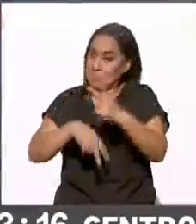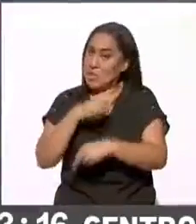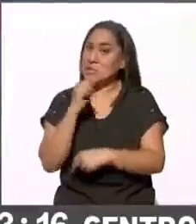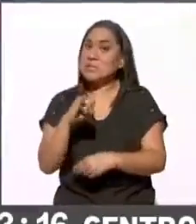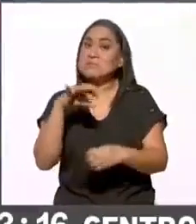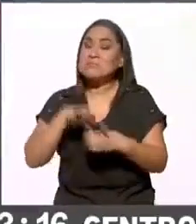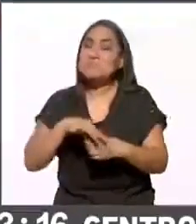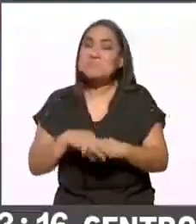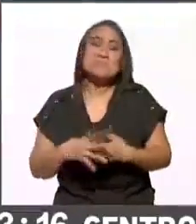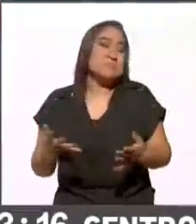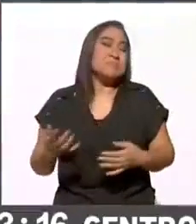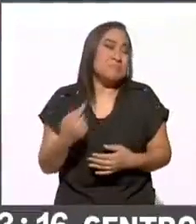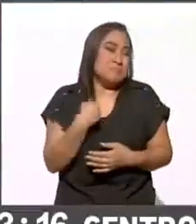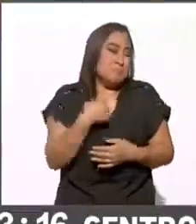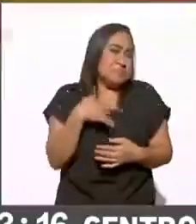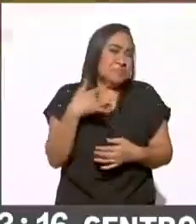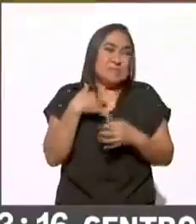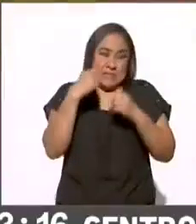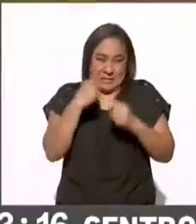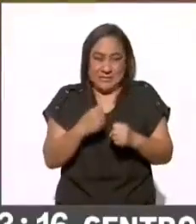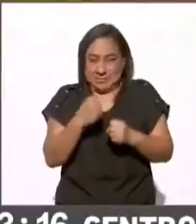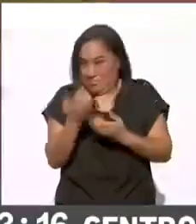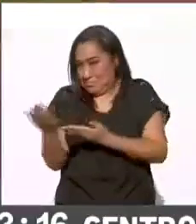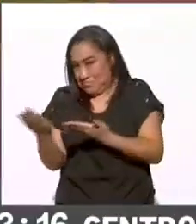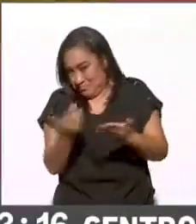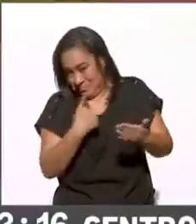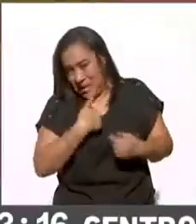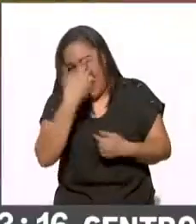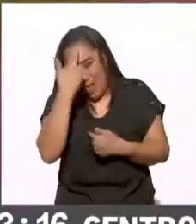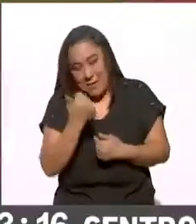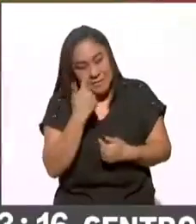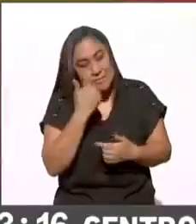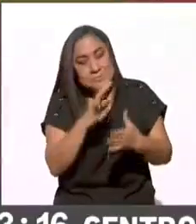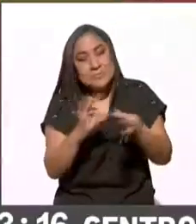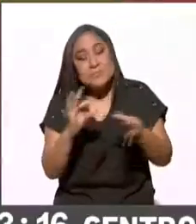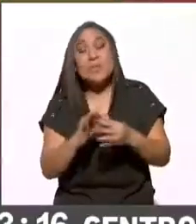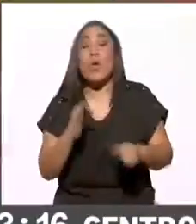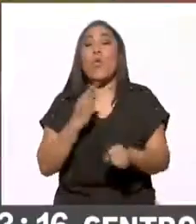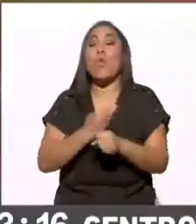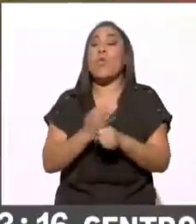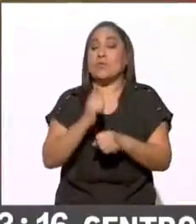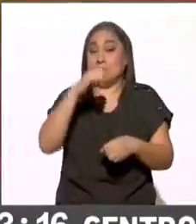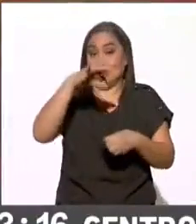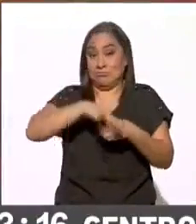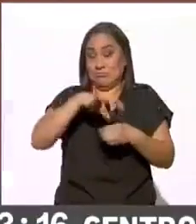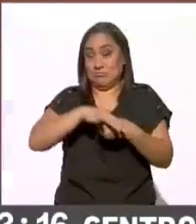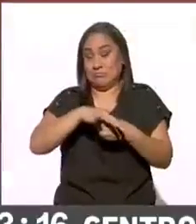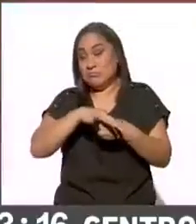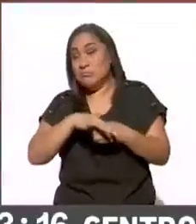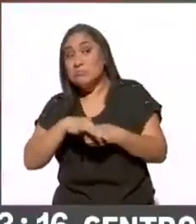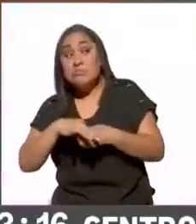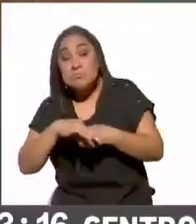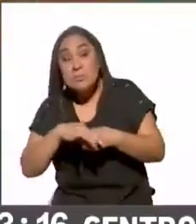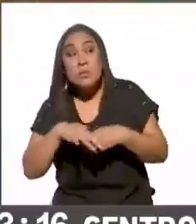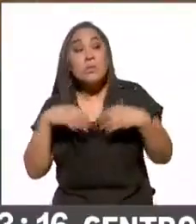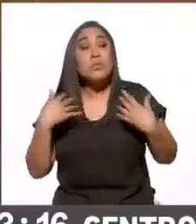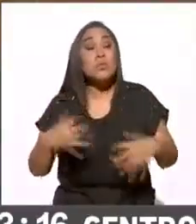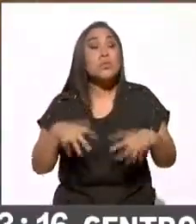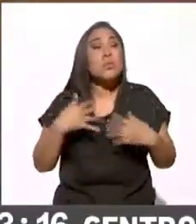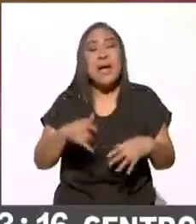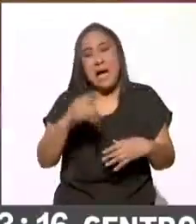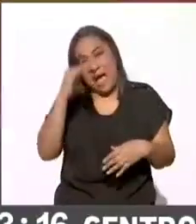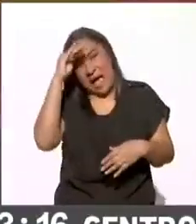seguramente no me dejarás mentir, compañero Miguel, compañera Mariana, que en esta jornada electoral se derribaron varios